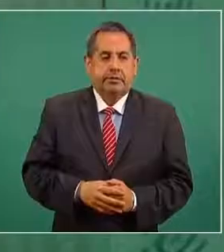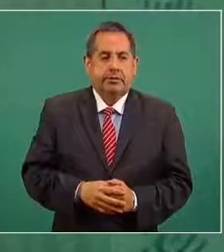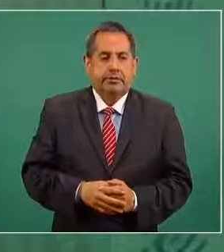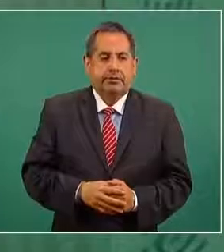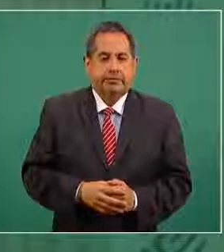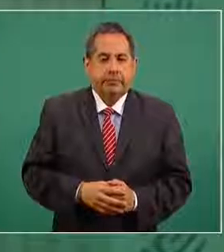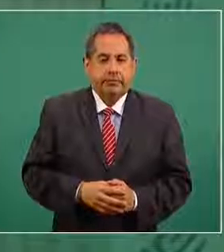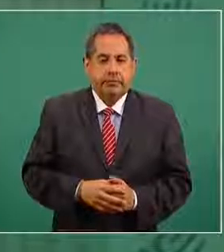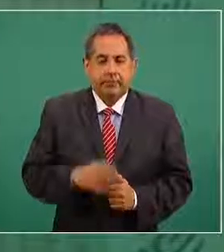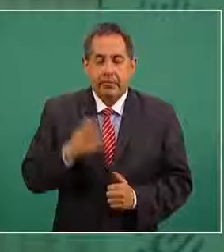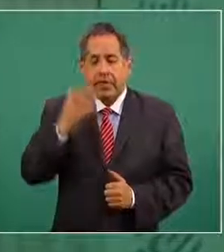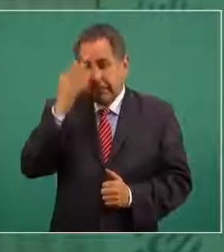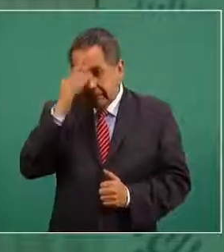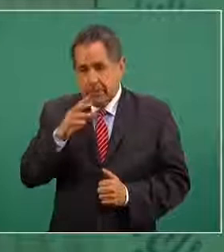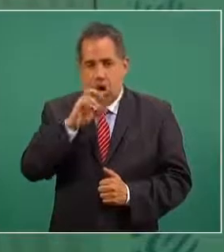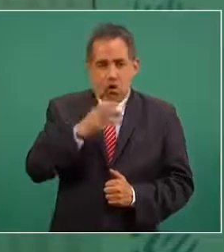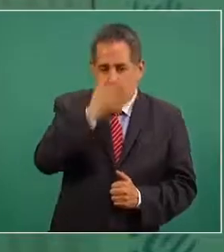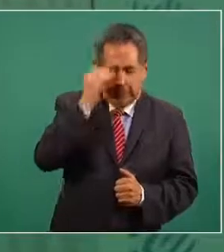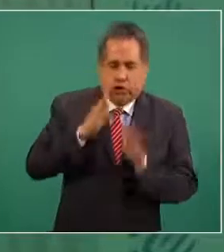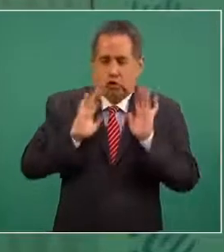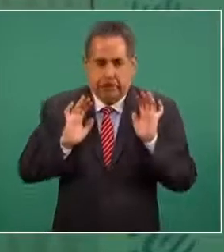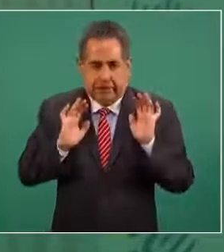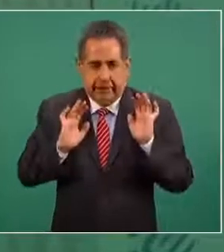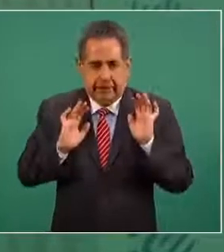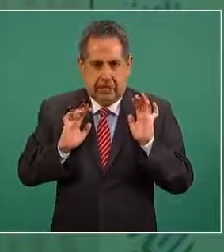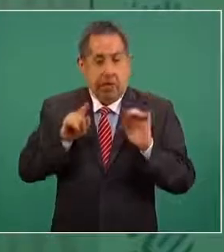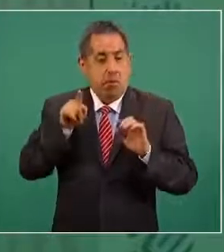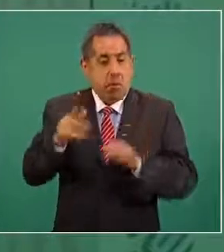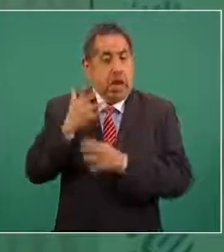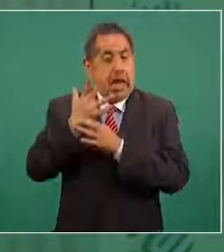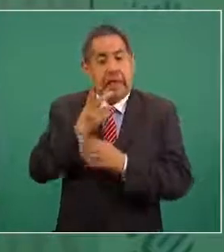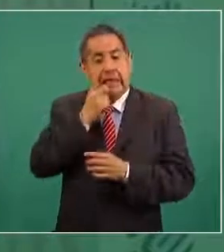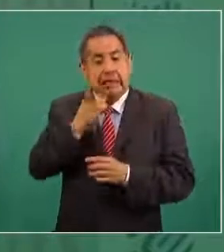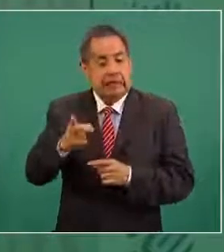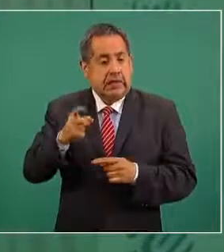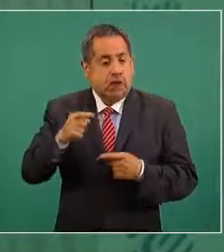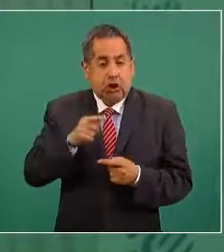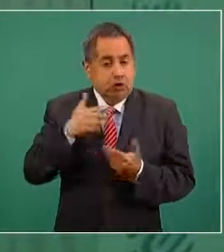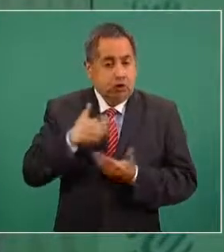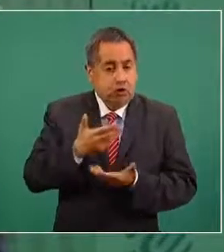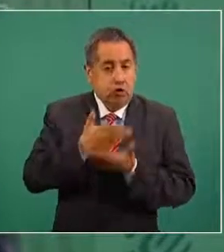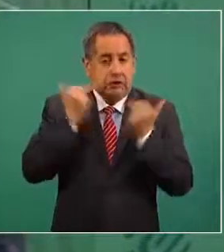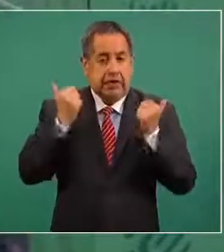si sabía si o no sabía eso es otro asunto pero él declara que no sabía